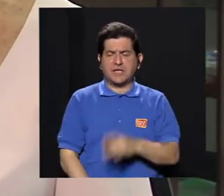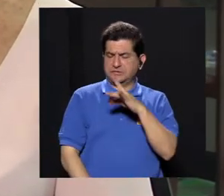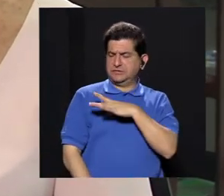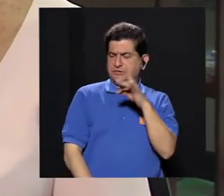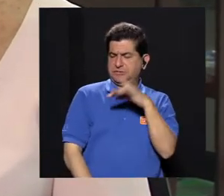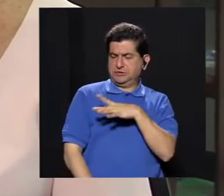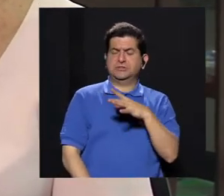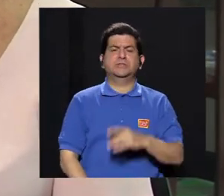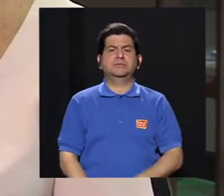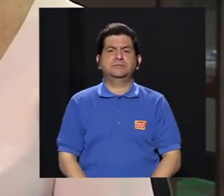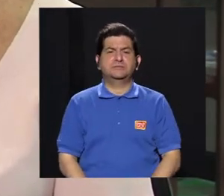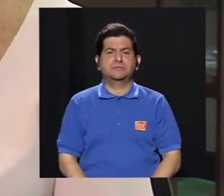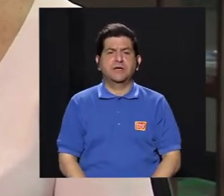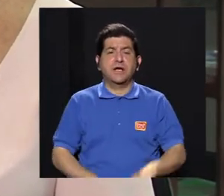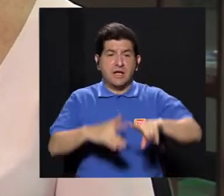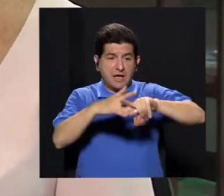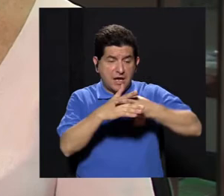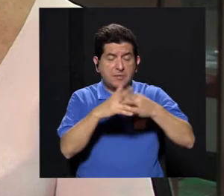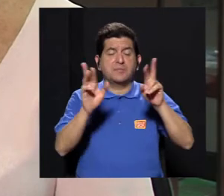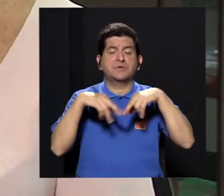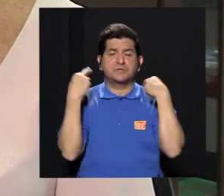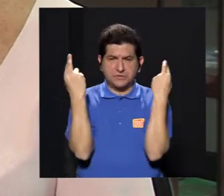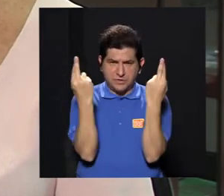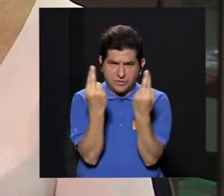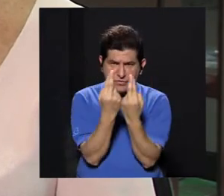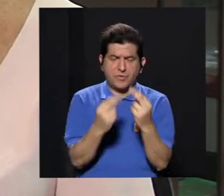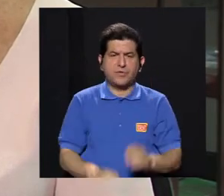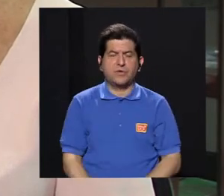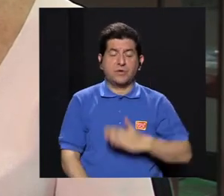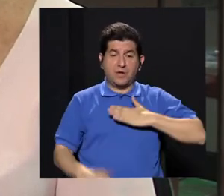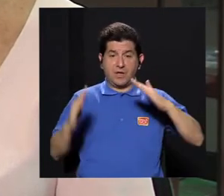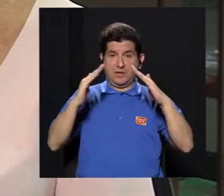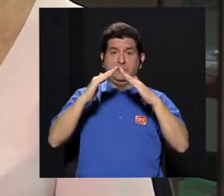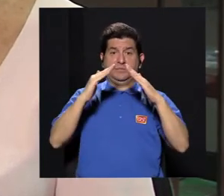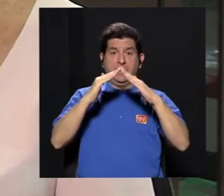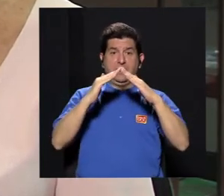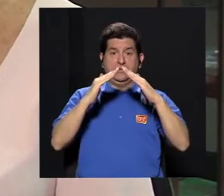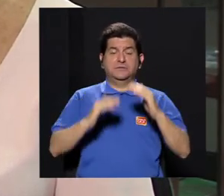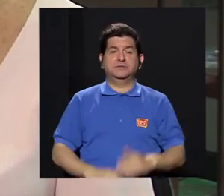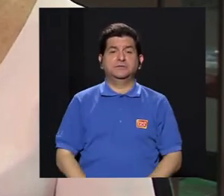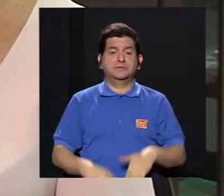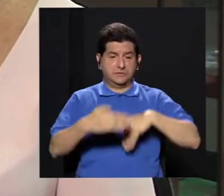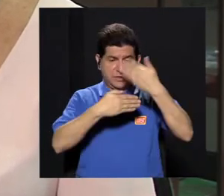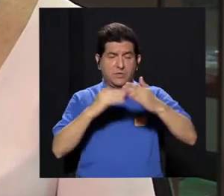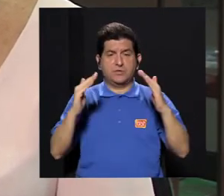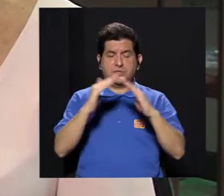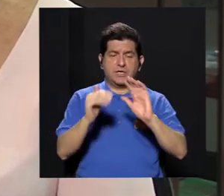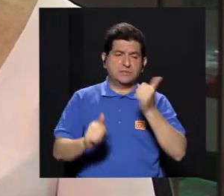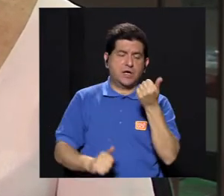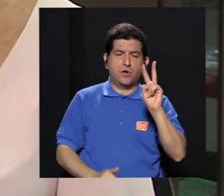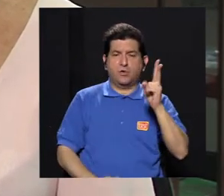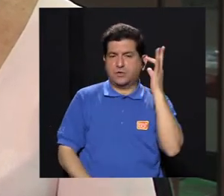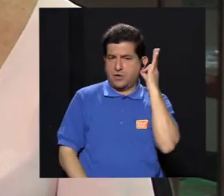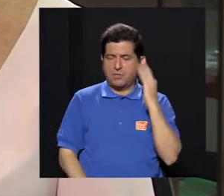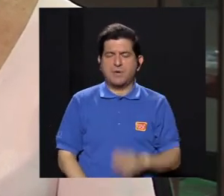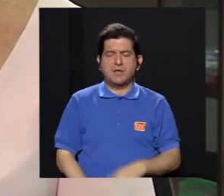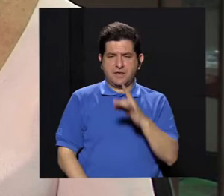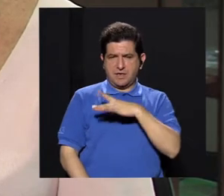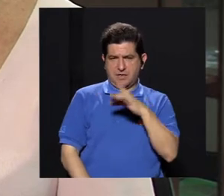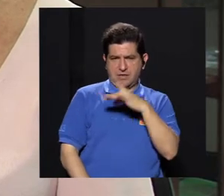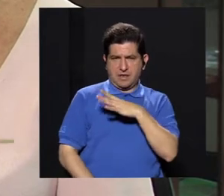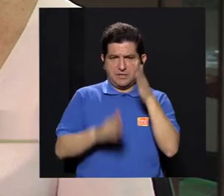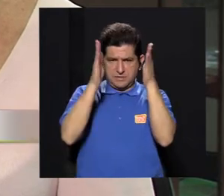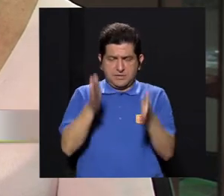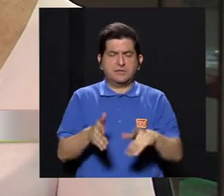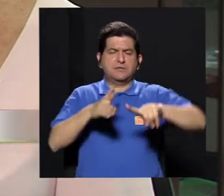chilenas y entonces nos comenzamos a reunir, se reunían en mi casa y después en la casa de otra compañera